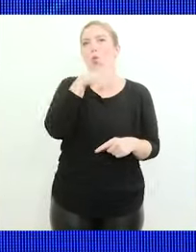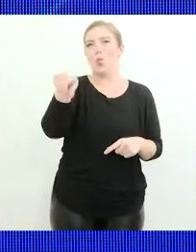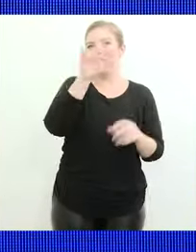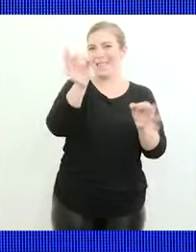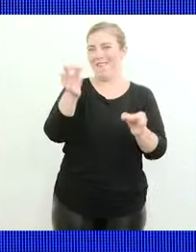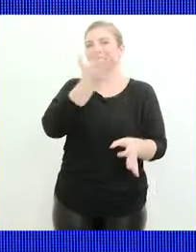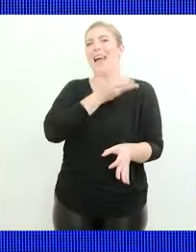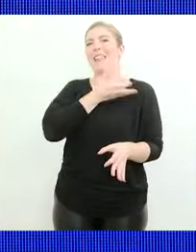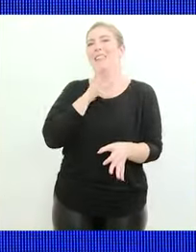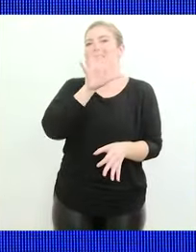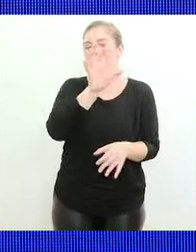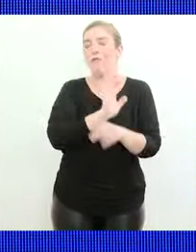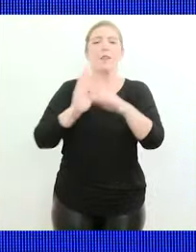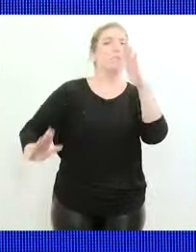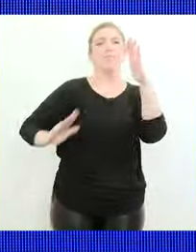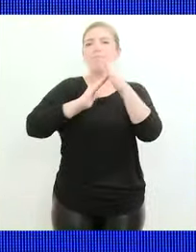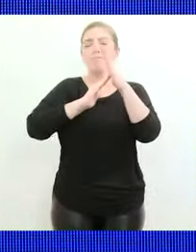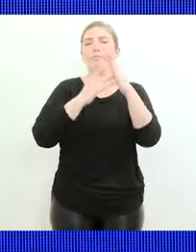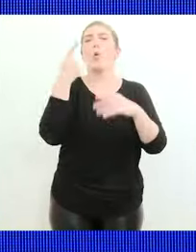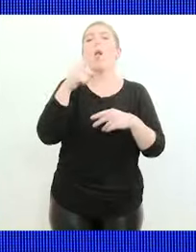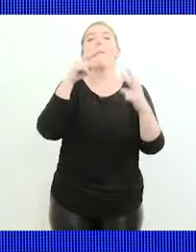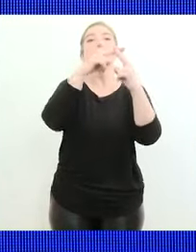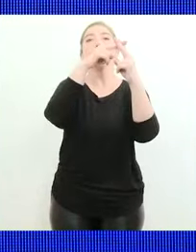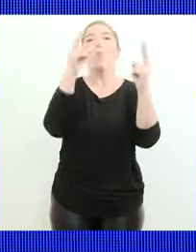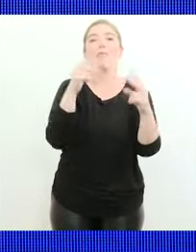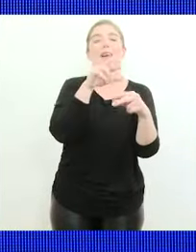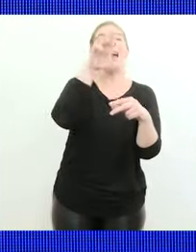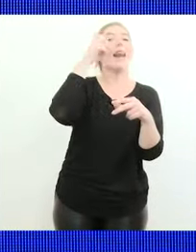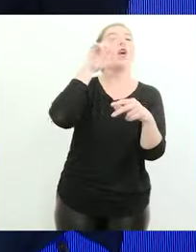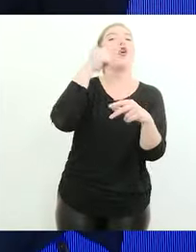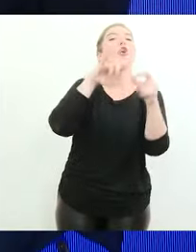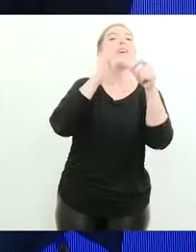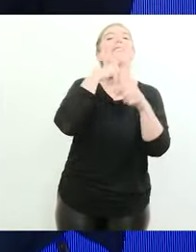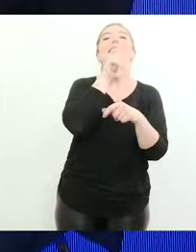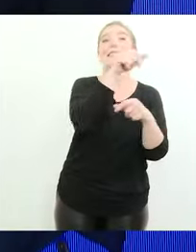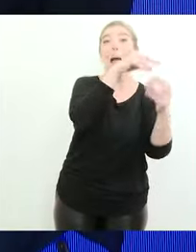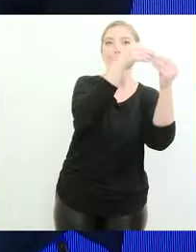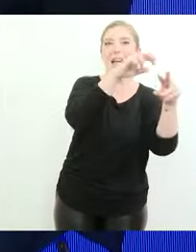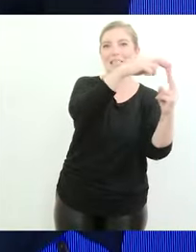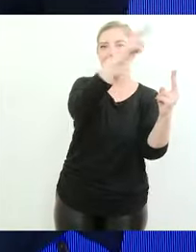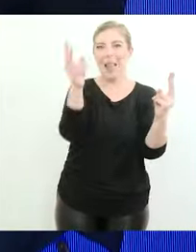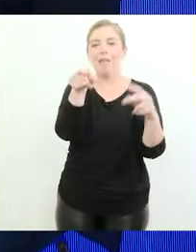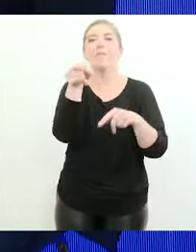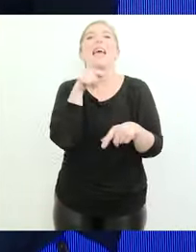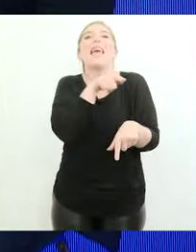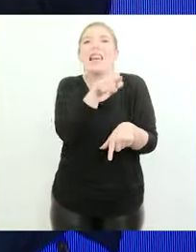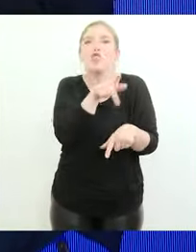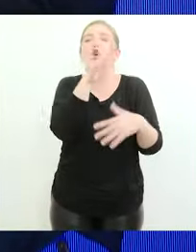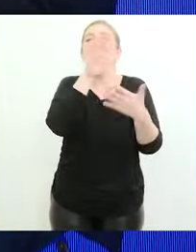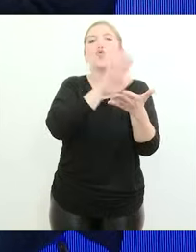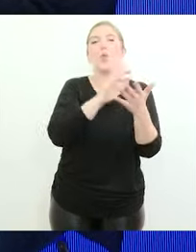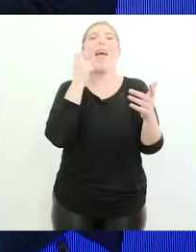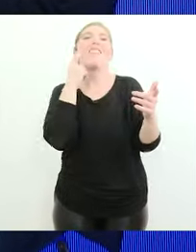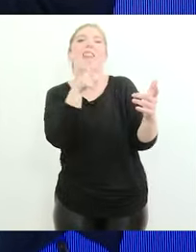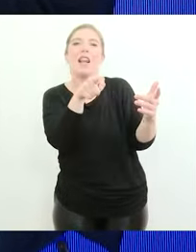planteado como prioridad para Santa Fe el puente que parte de Reconquista y eso, digamos, de alguna manera respecto de Entre